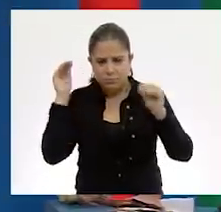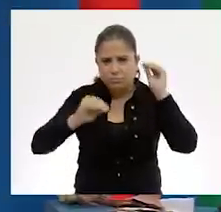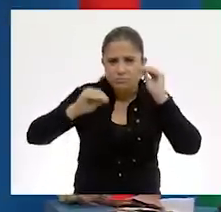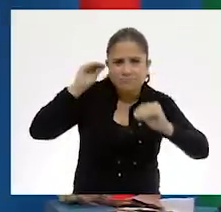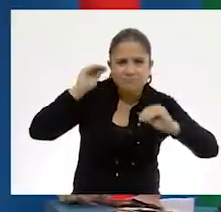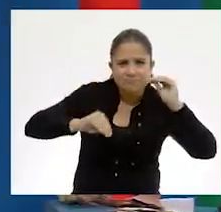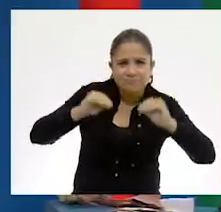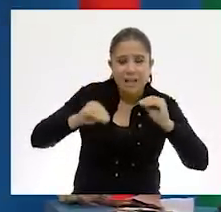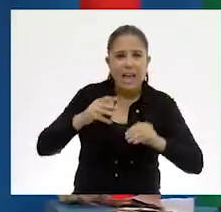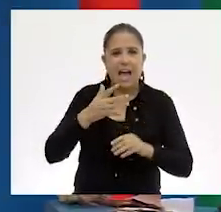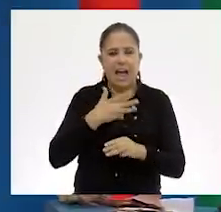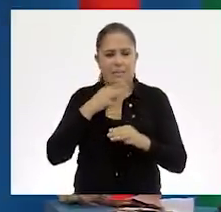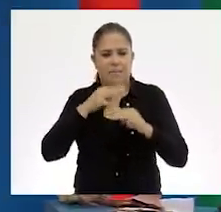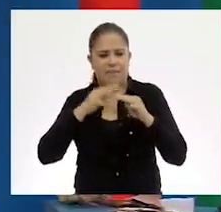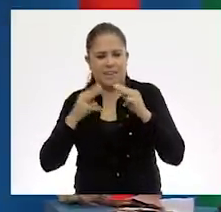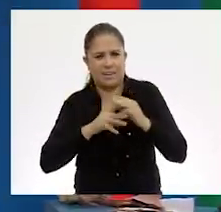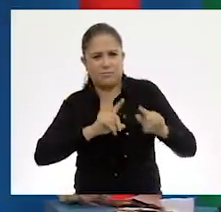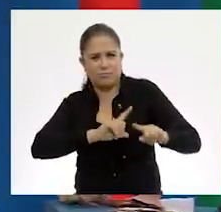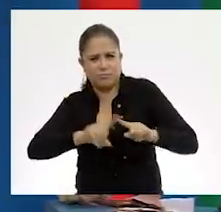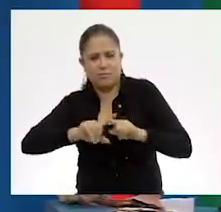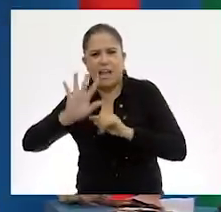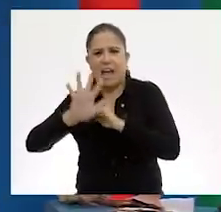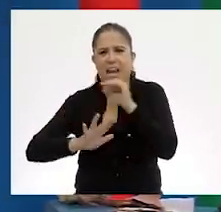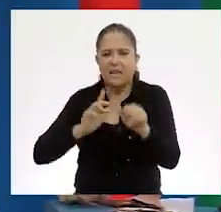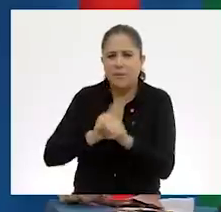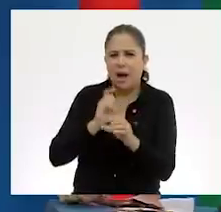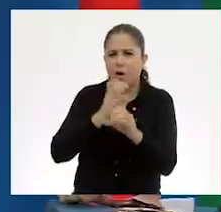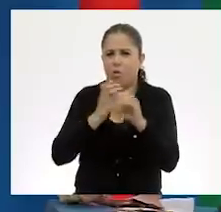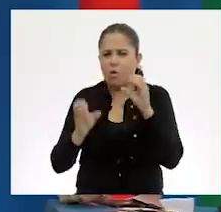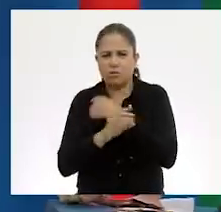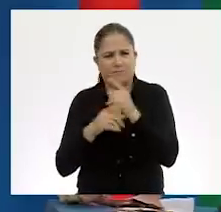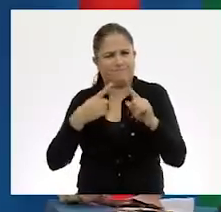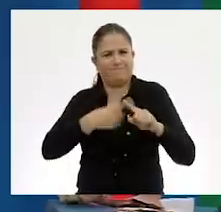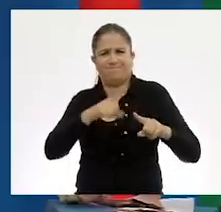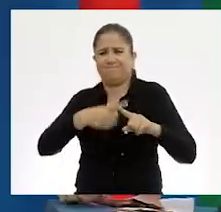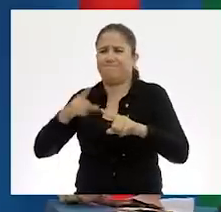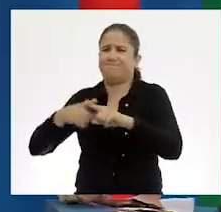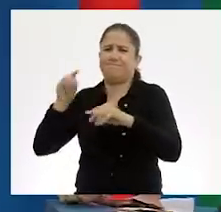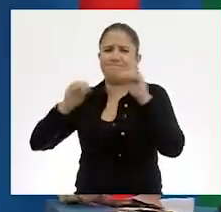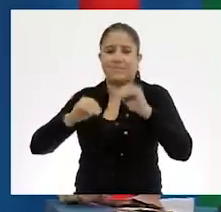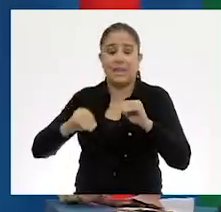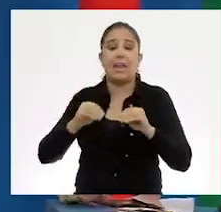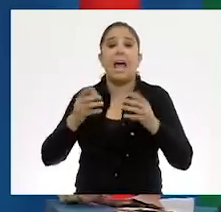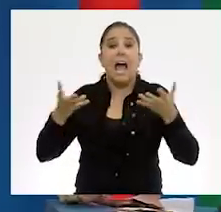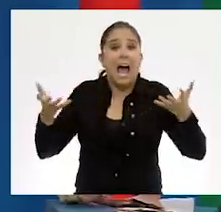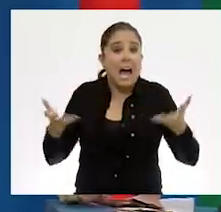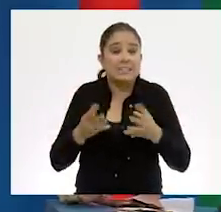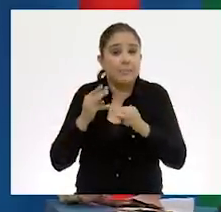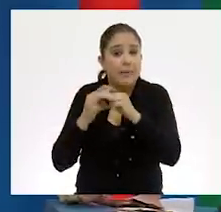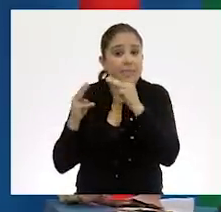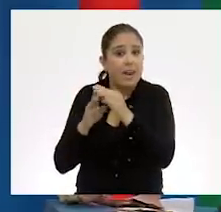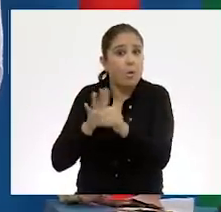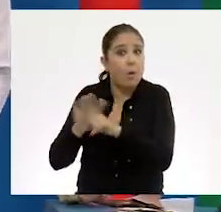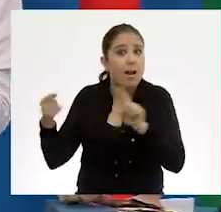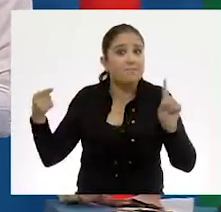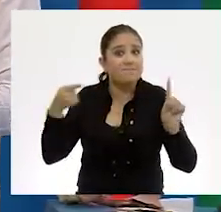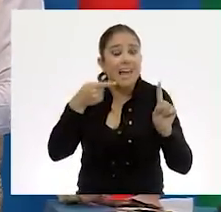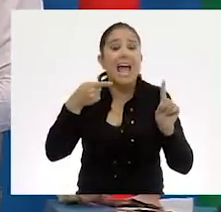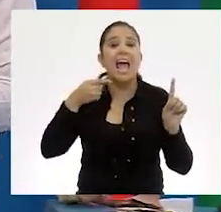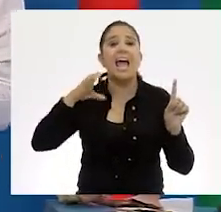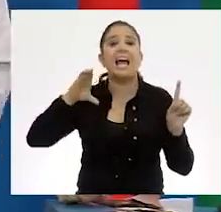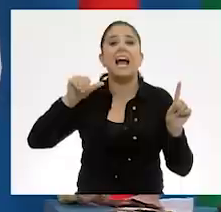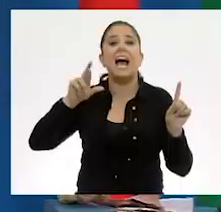y pueden ser objetos, animales u cosas realizadas con cartón. Pero, pues, para